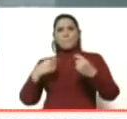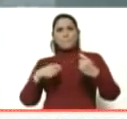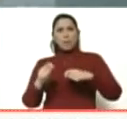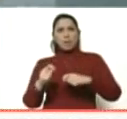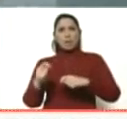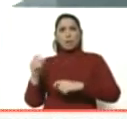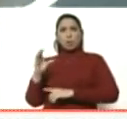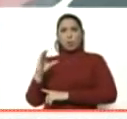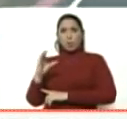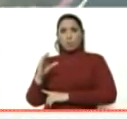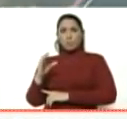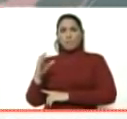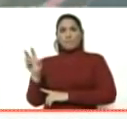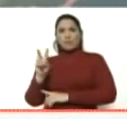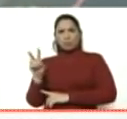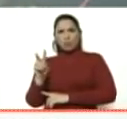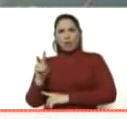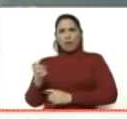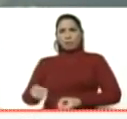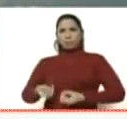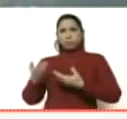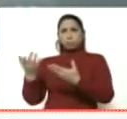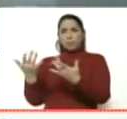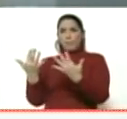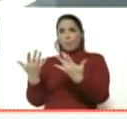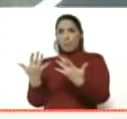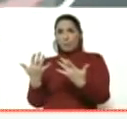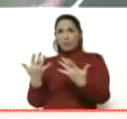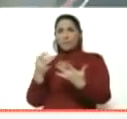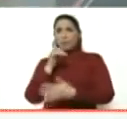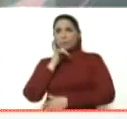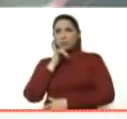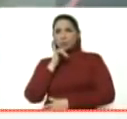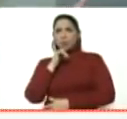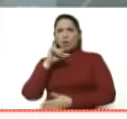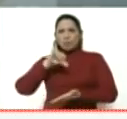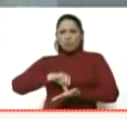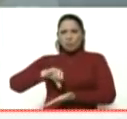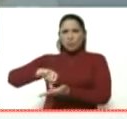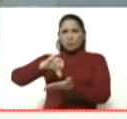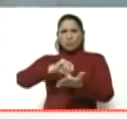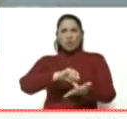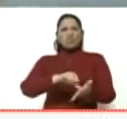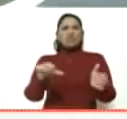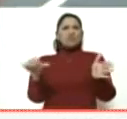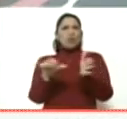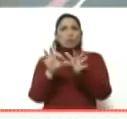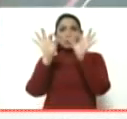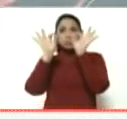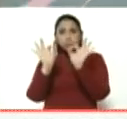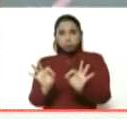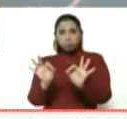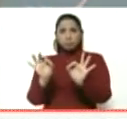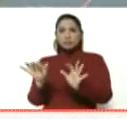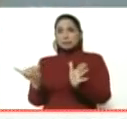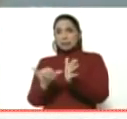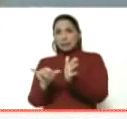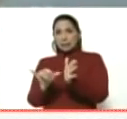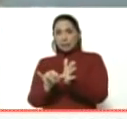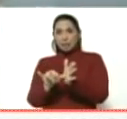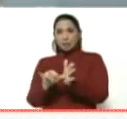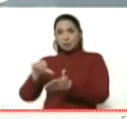entregarle en sus manos la información, las coordenadas de los campos de entrenamiento cerca de Barranquilla